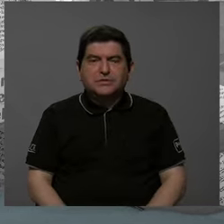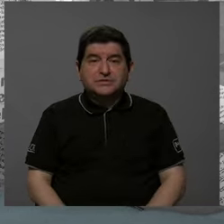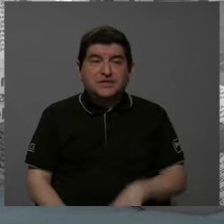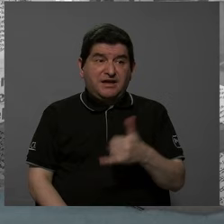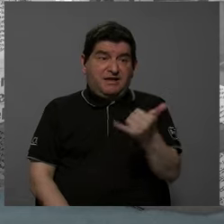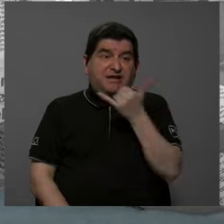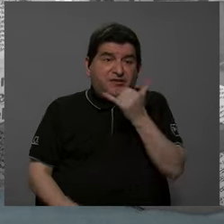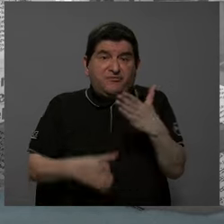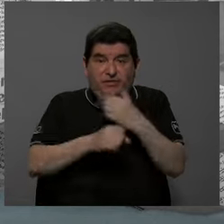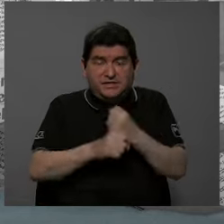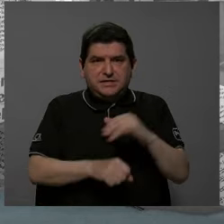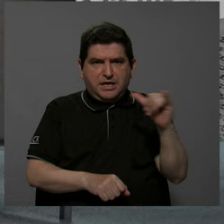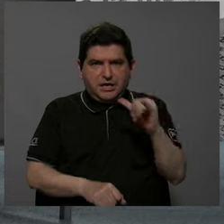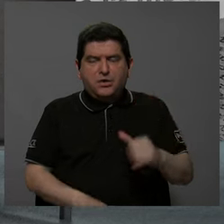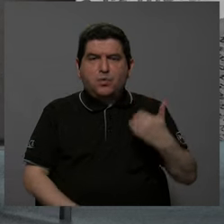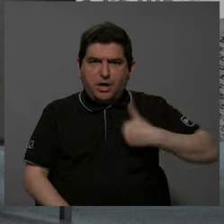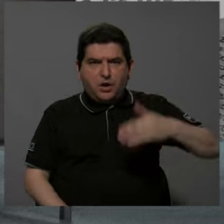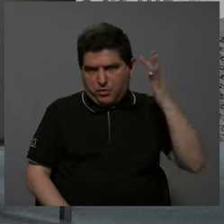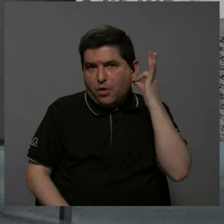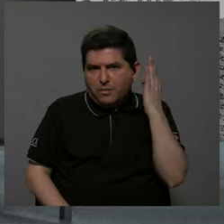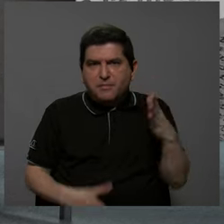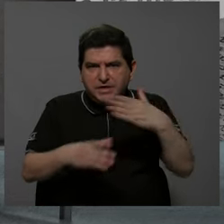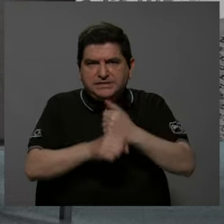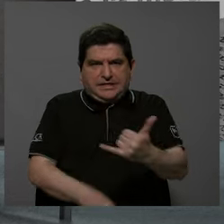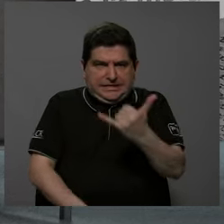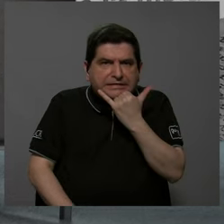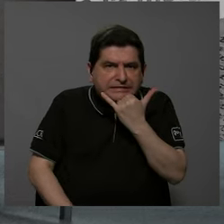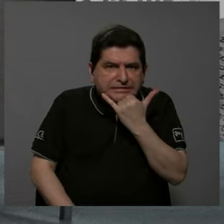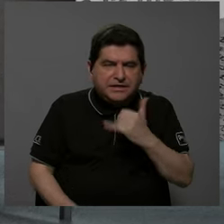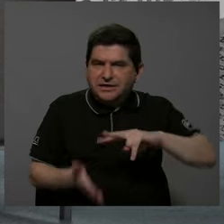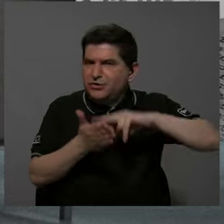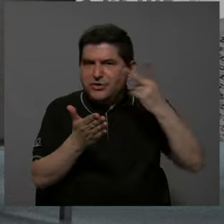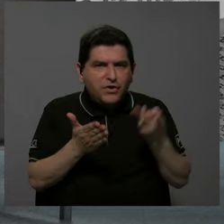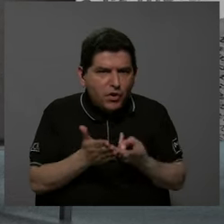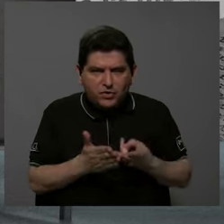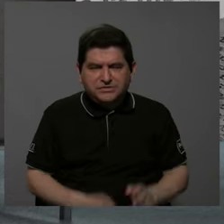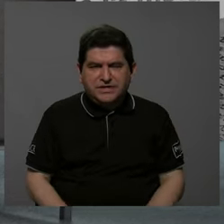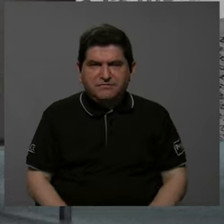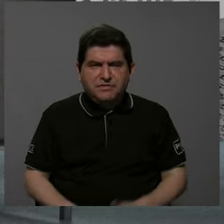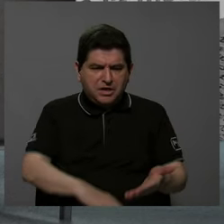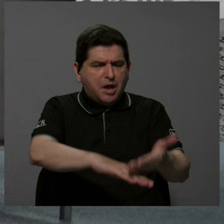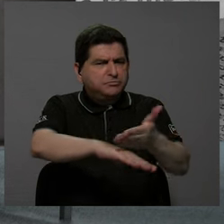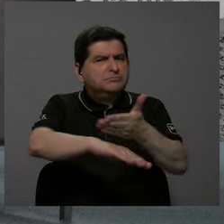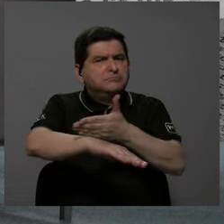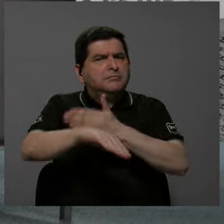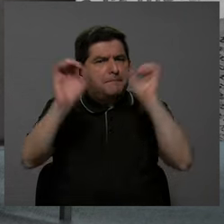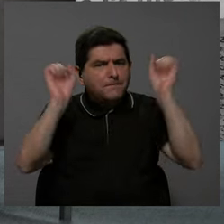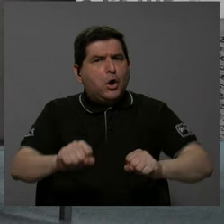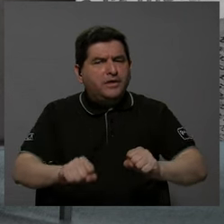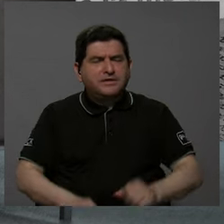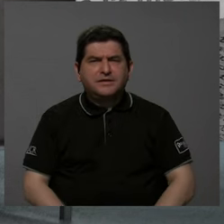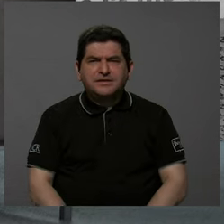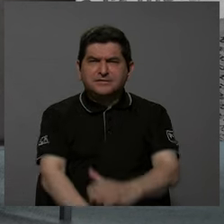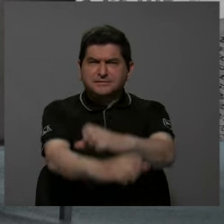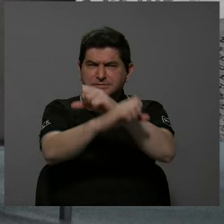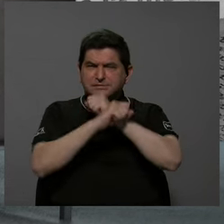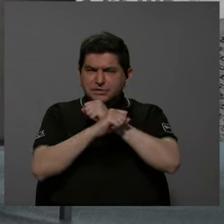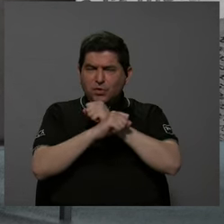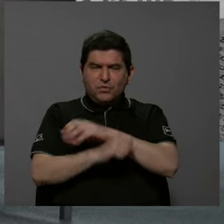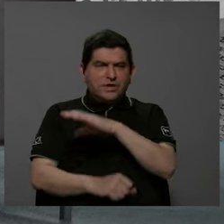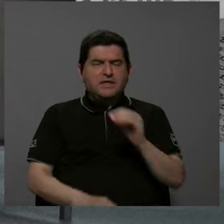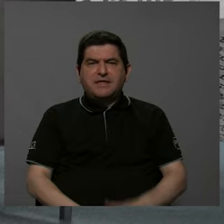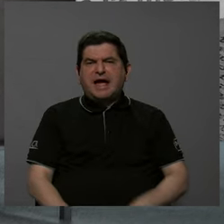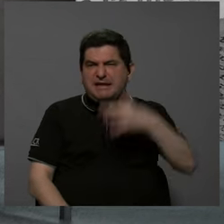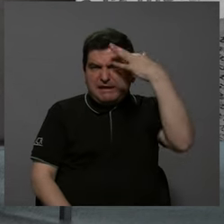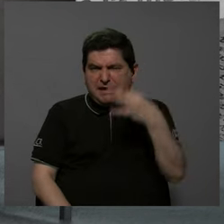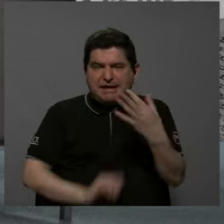porque también hay mujeres que han cometido errores, eso no significa que no podamos hacer las cosas mejores. Y la garantía, o por lo menos la apuesta para